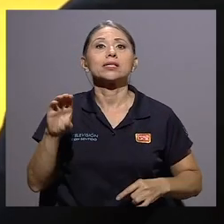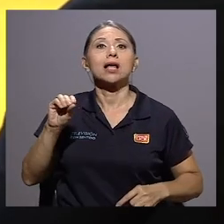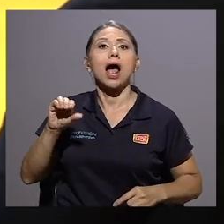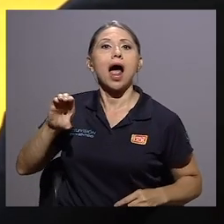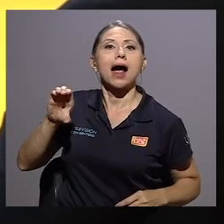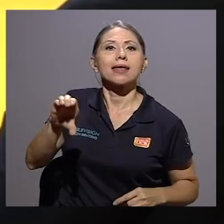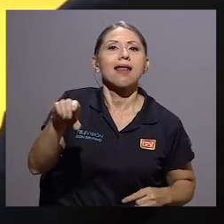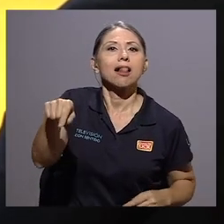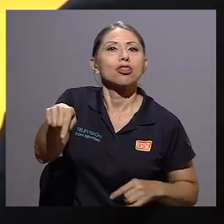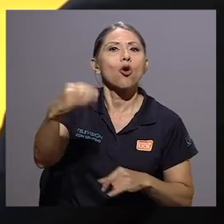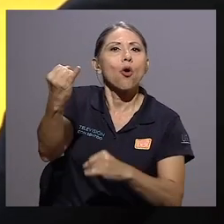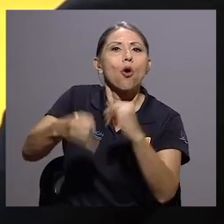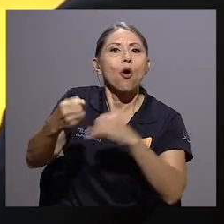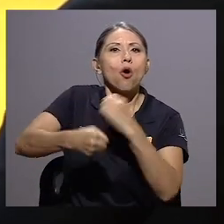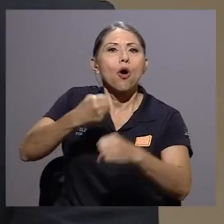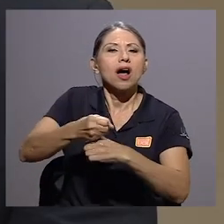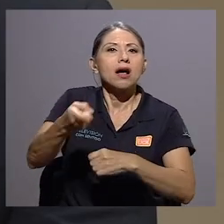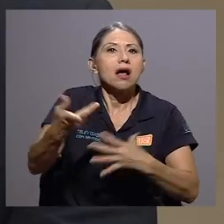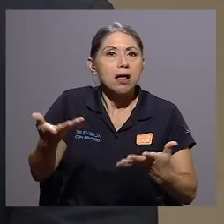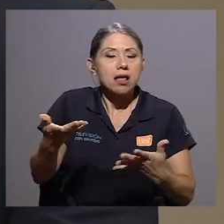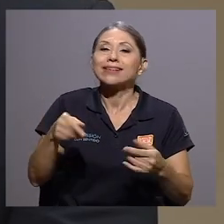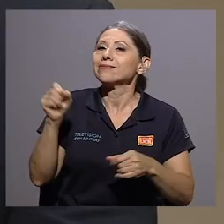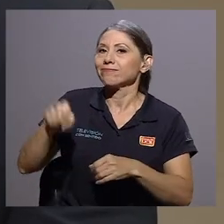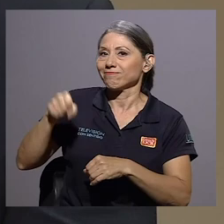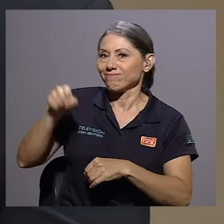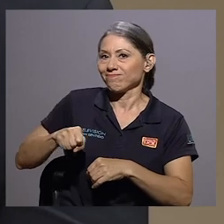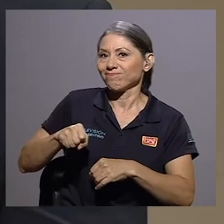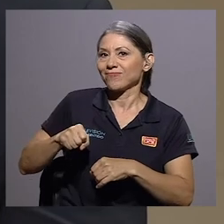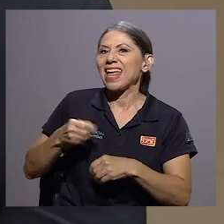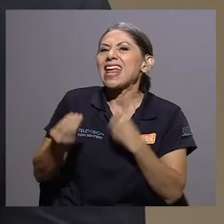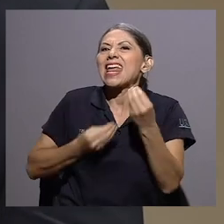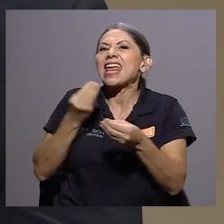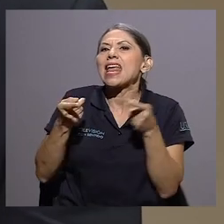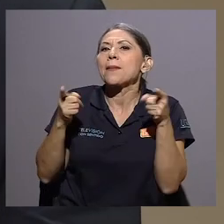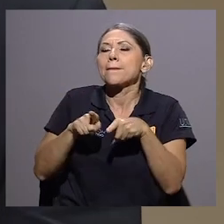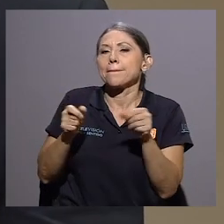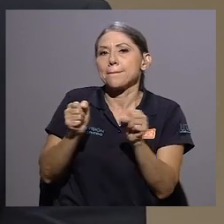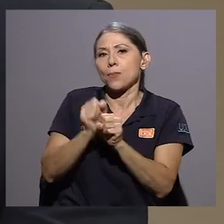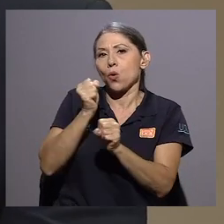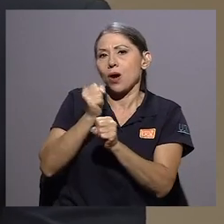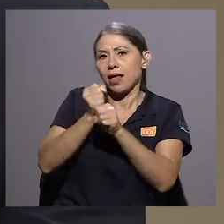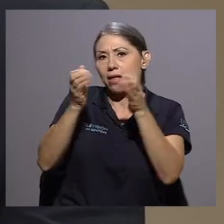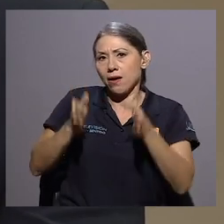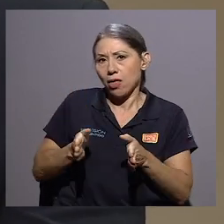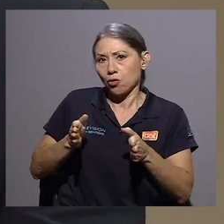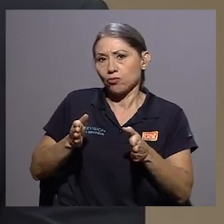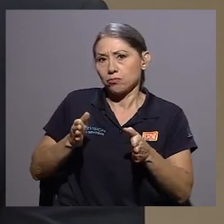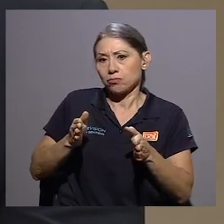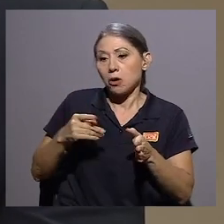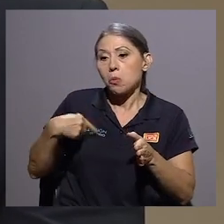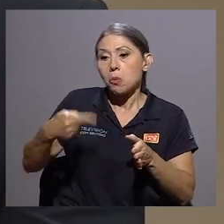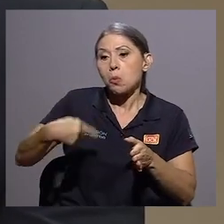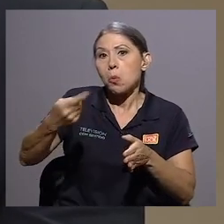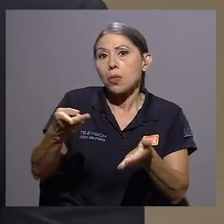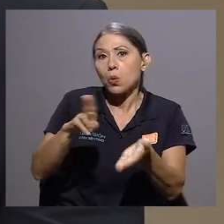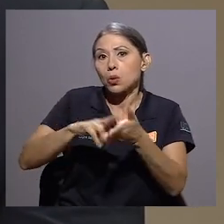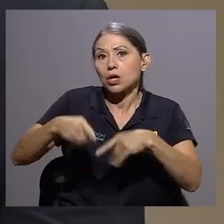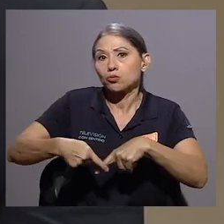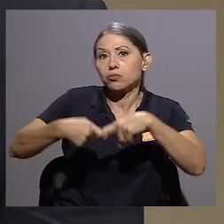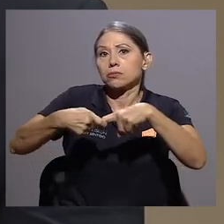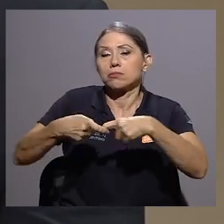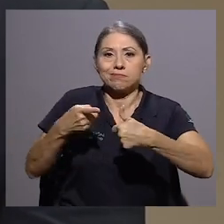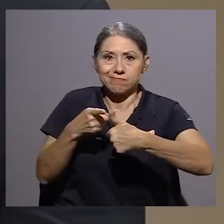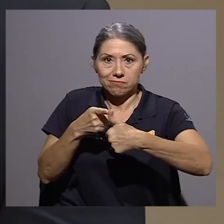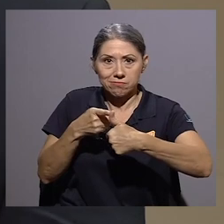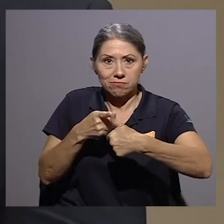eso tiene una repercusión sobre el aguinaldo. Por supuesto. ¿Cuáles son las afectaciones directas para un trabajador cuando el contrato se